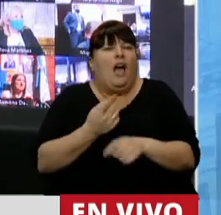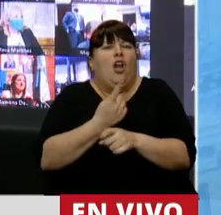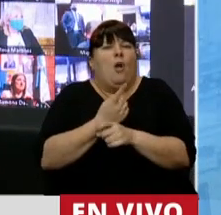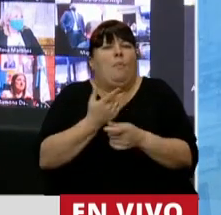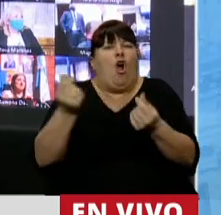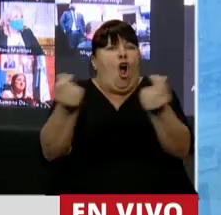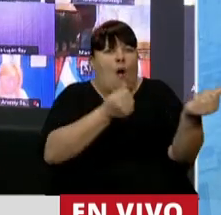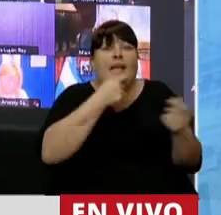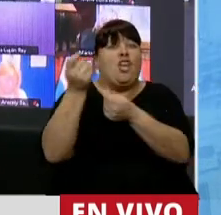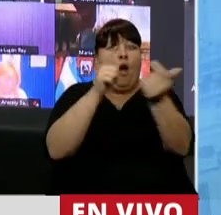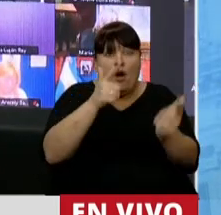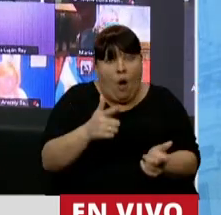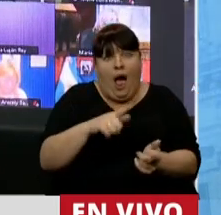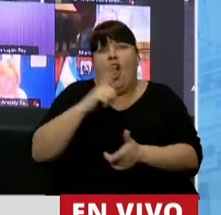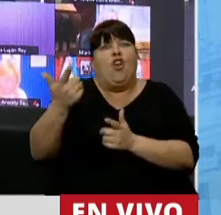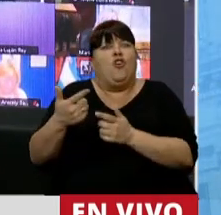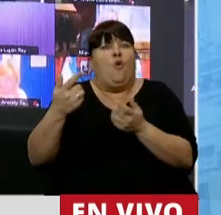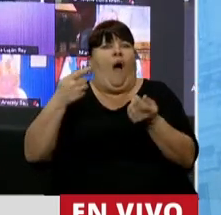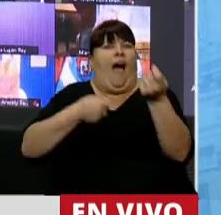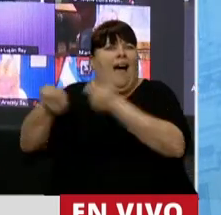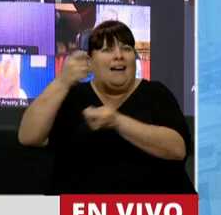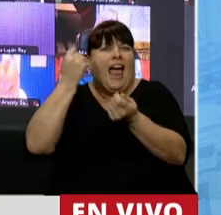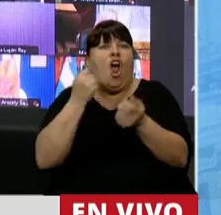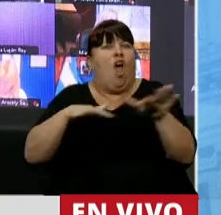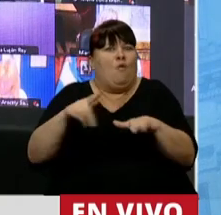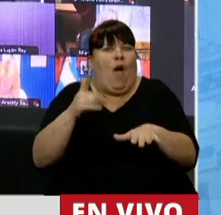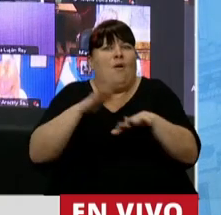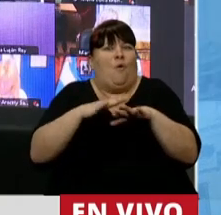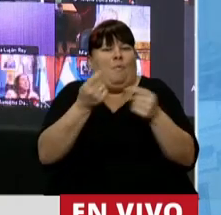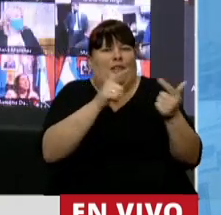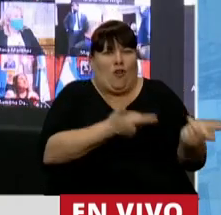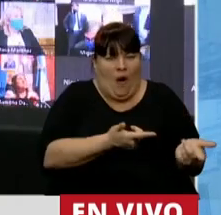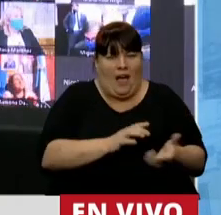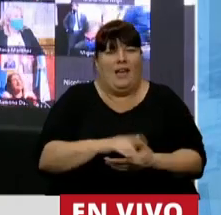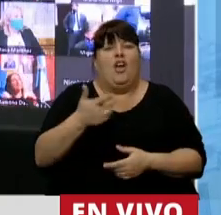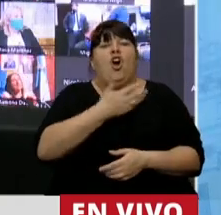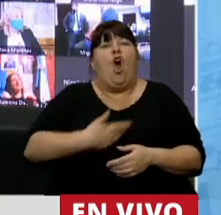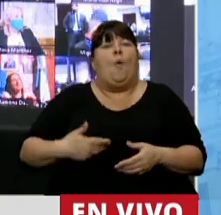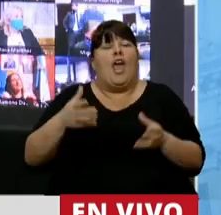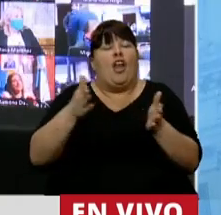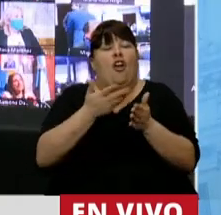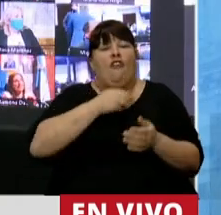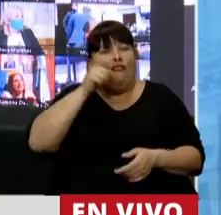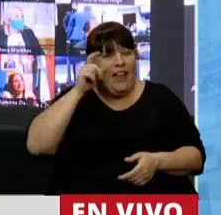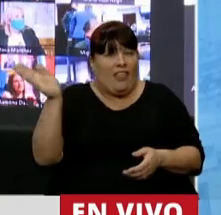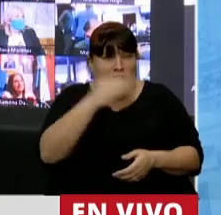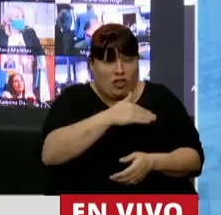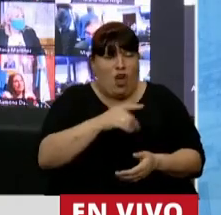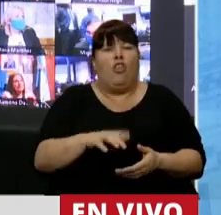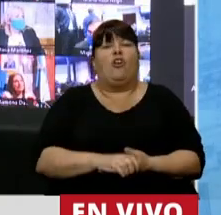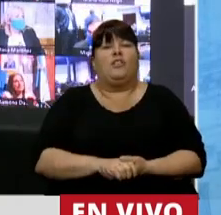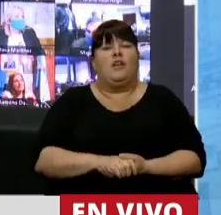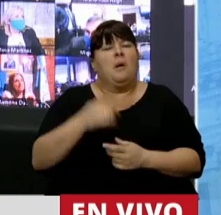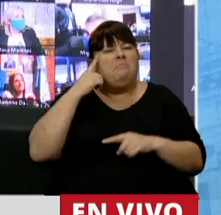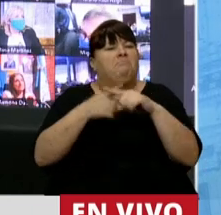consumo. Y sin consumo no hay retiración económica en nuestro país. Con el gobierno del frente de todo, en nuestro pueblo hay